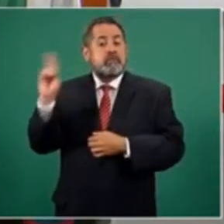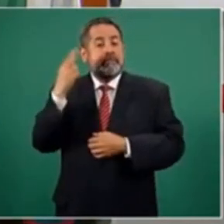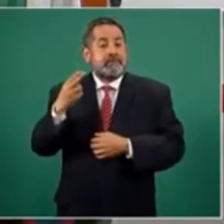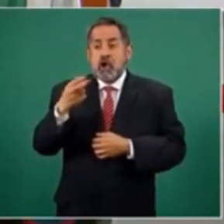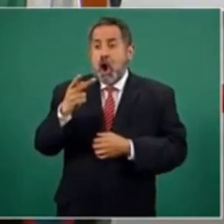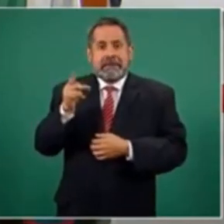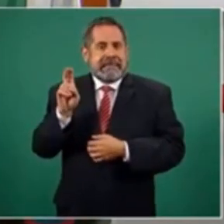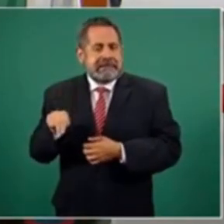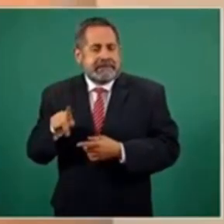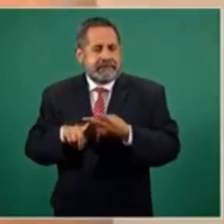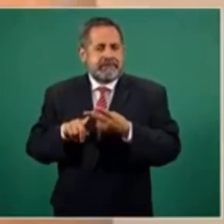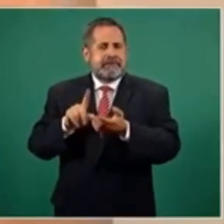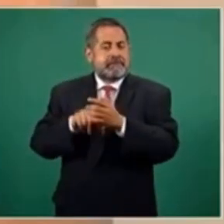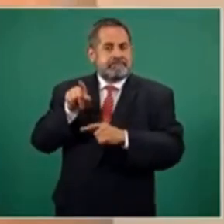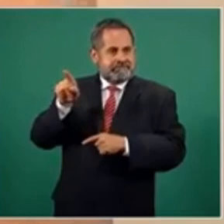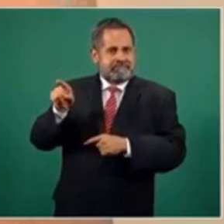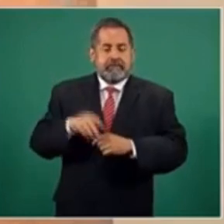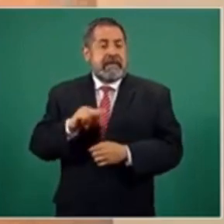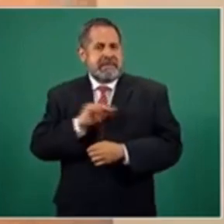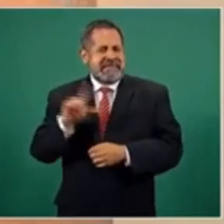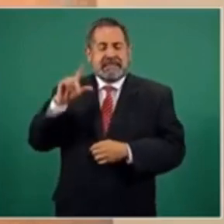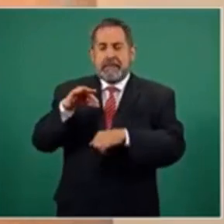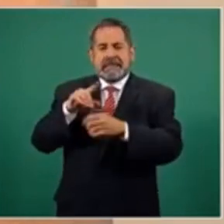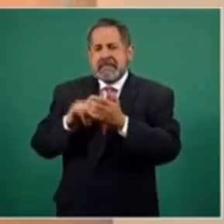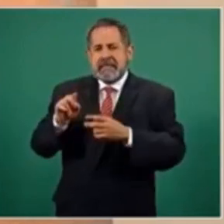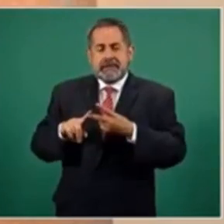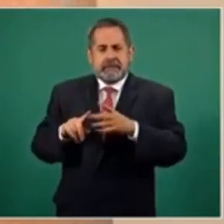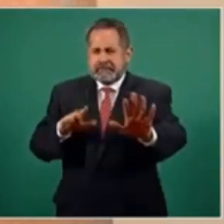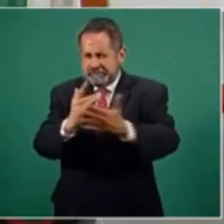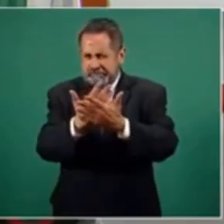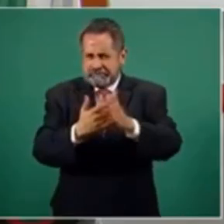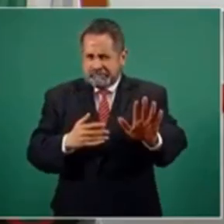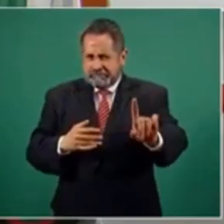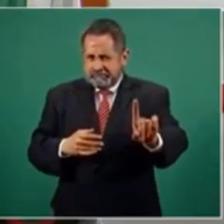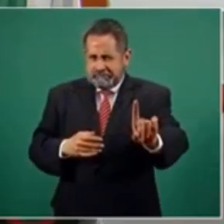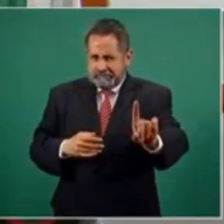Hopkins, Lumber School of the Public Health, especialista en medicina interna por el Instituto Nacional de Nutrición.